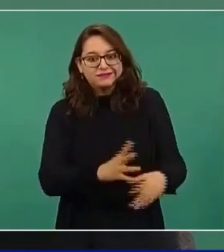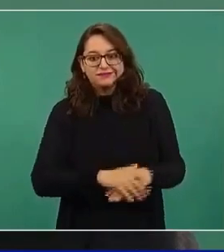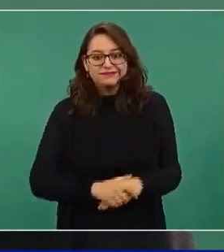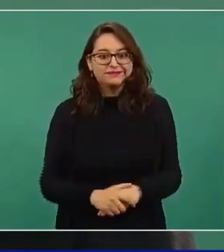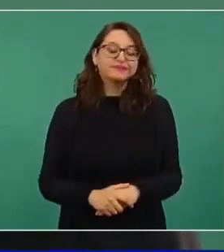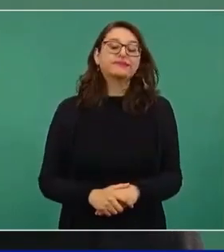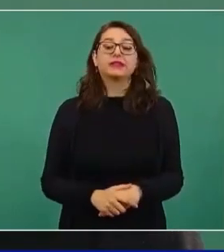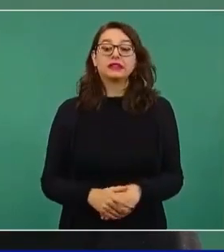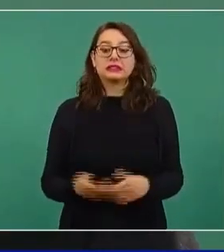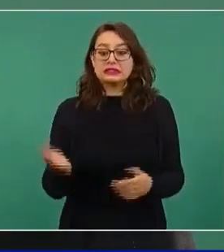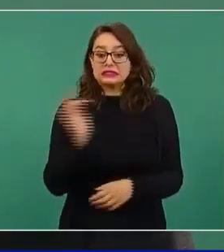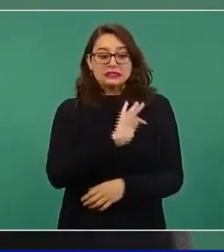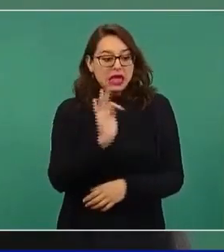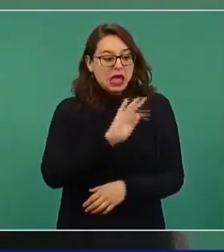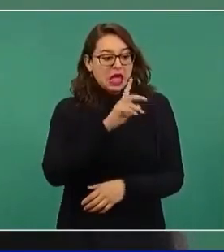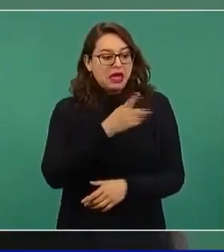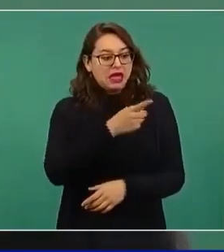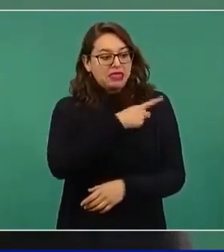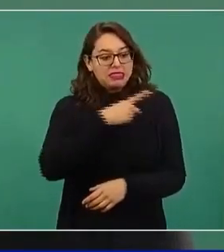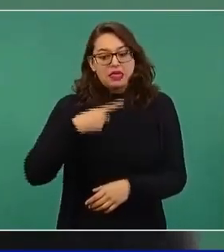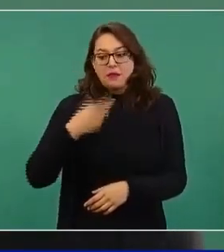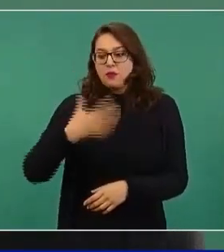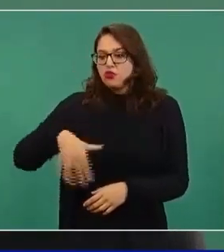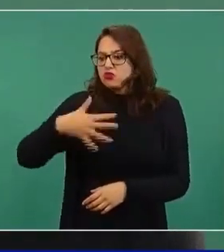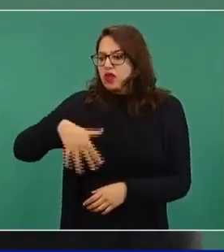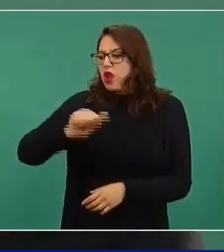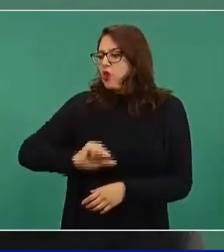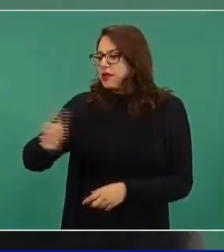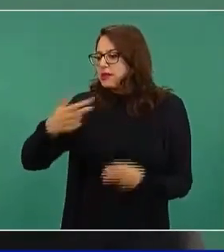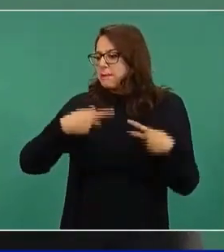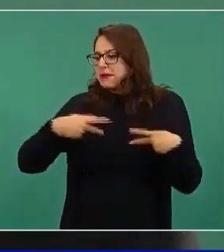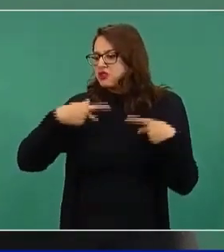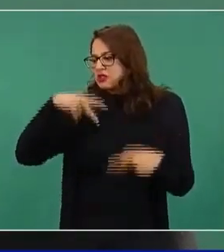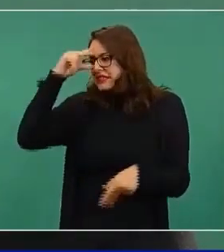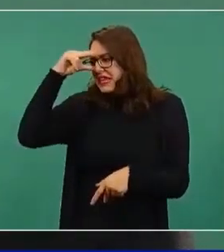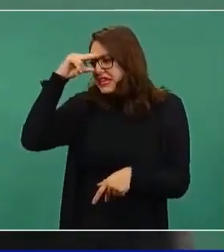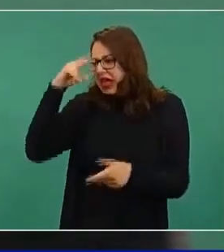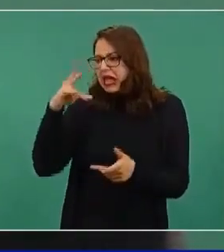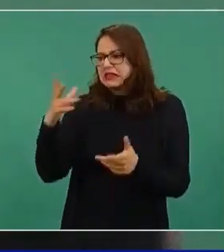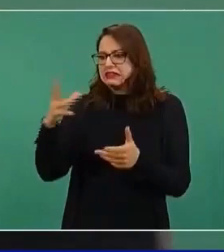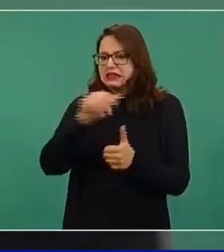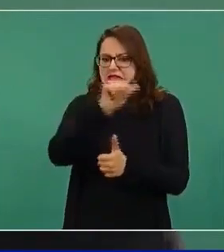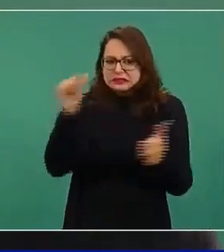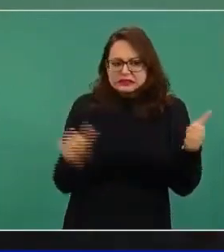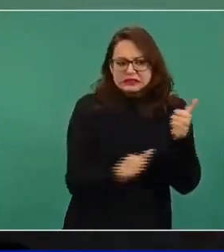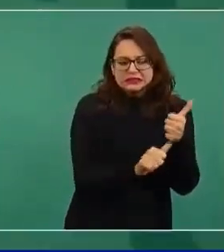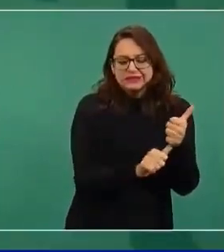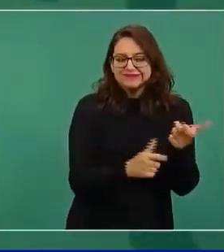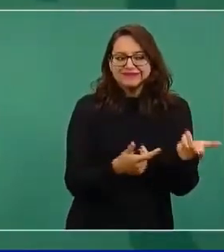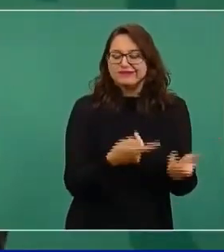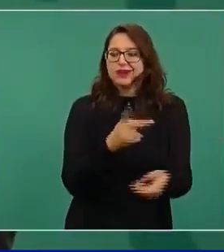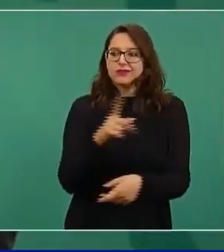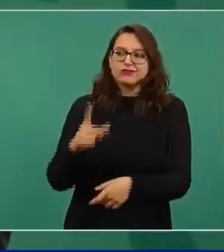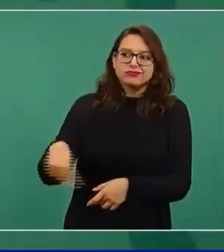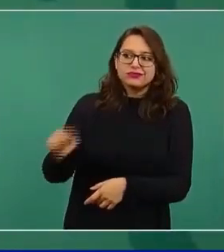Estaba yo pensando en los intelectuales orgánicos, pero tampoco.